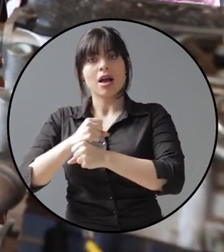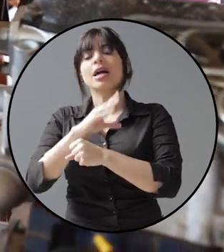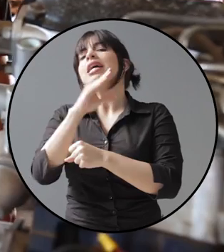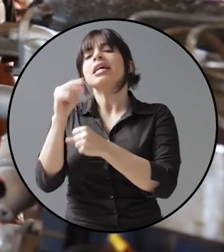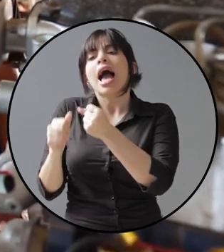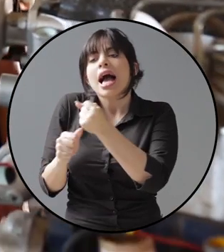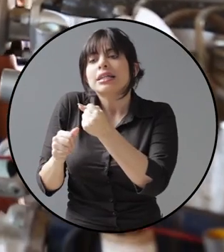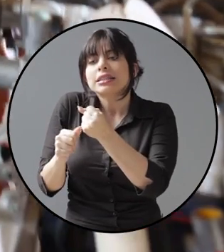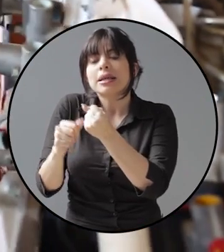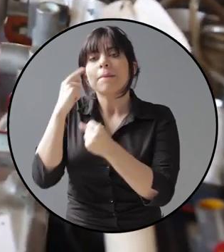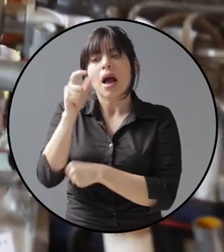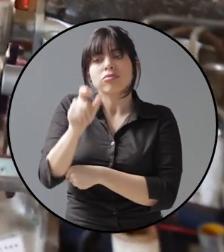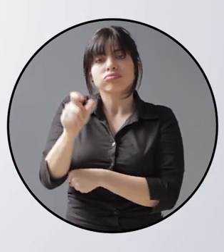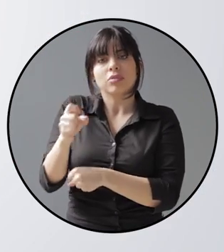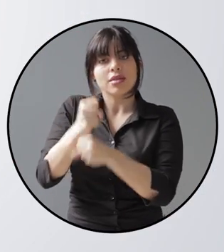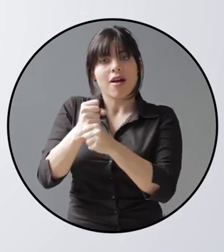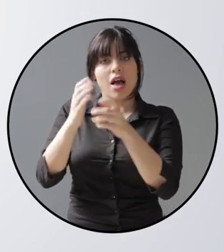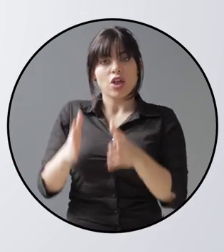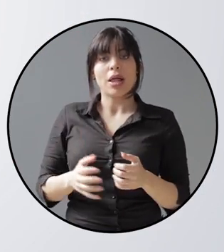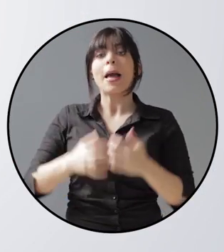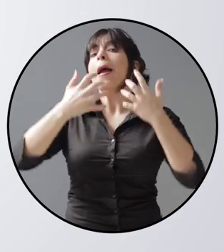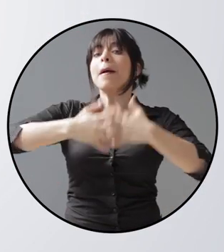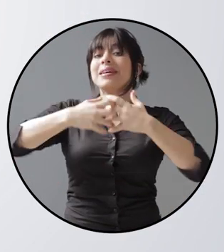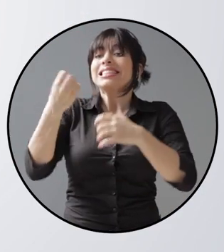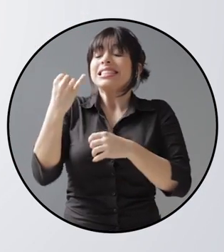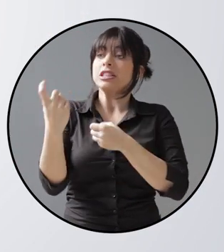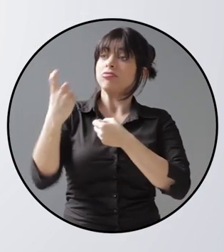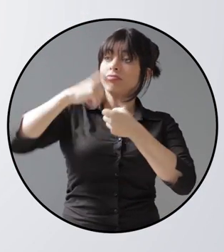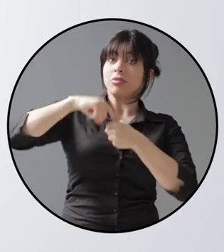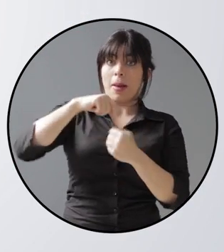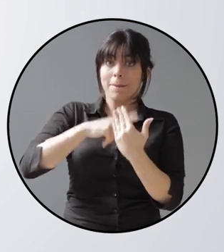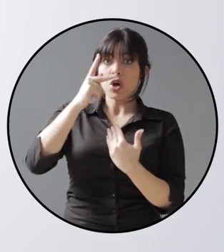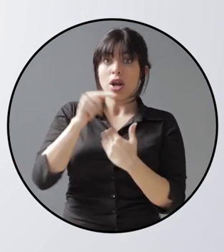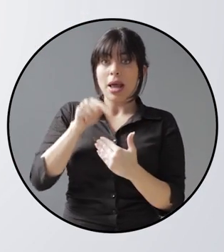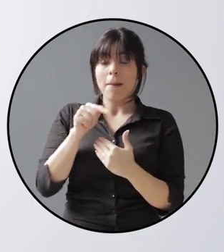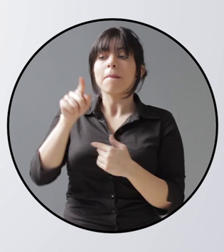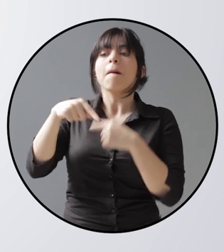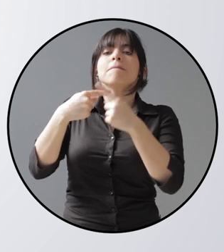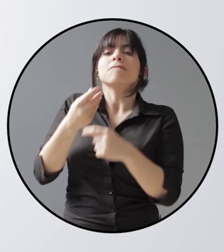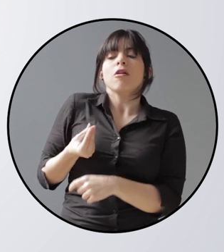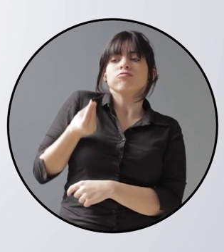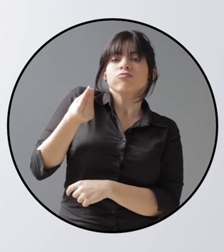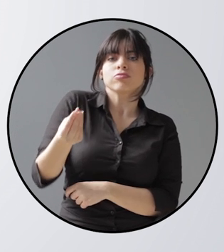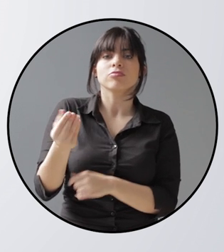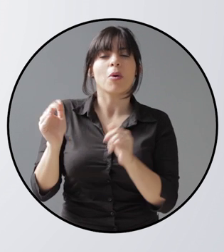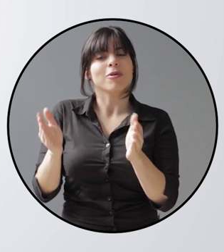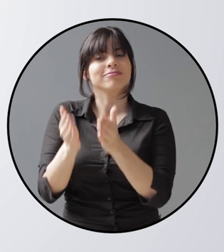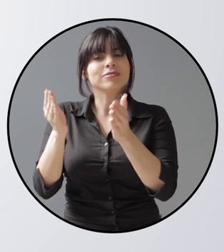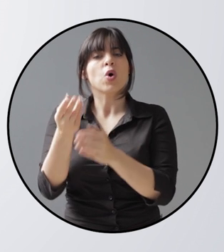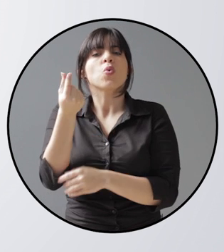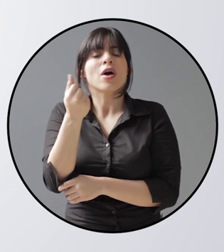asistencia para los trabajadores. Las empresas que participen en el programa recibirán un incentivo